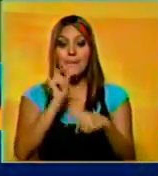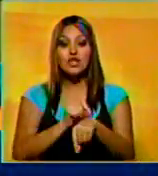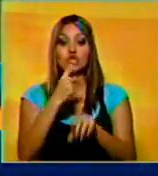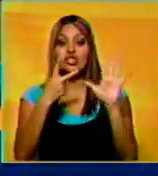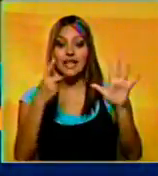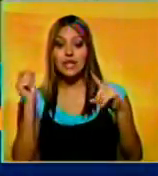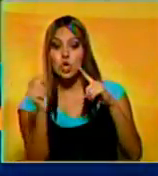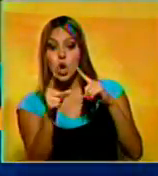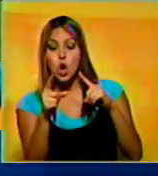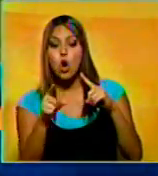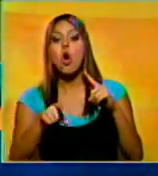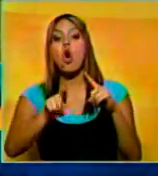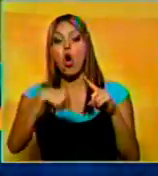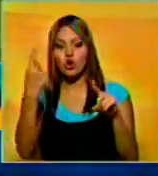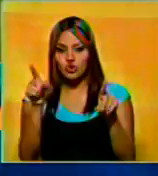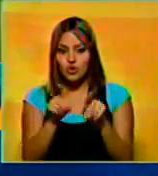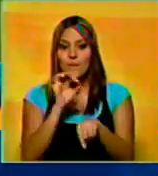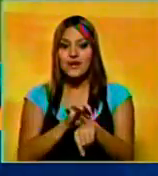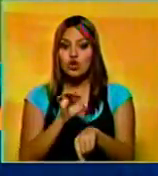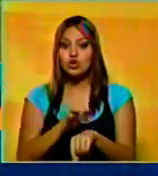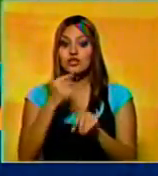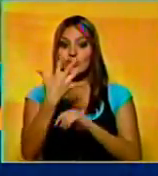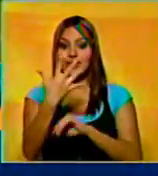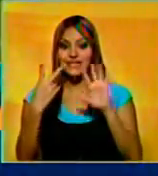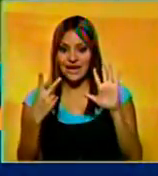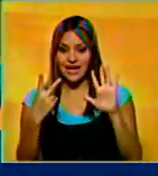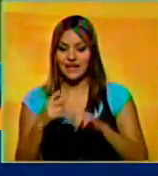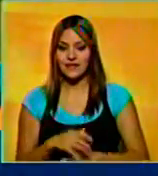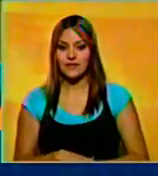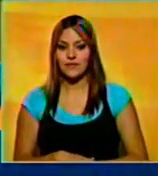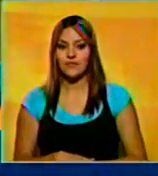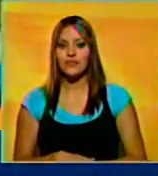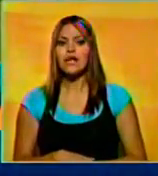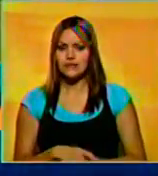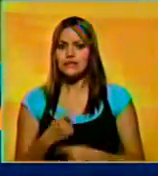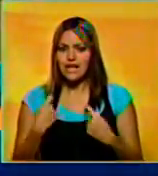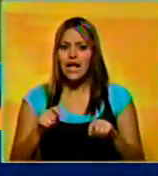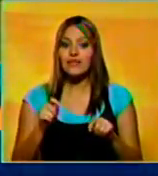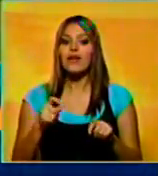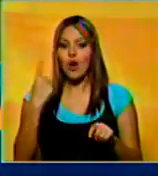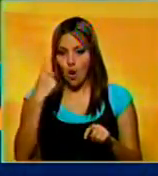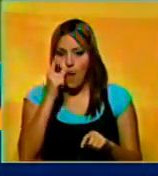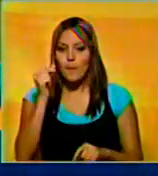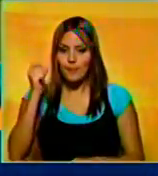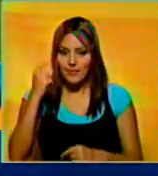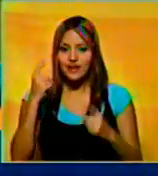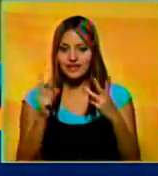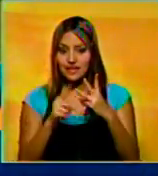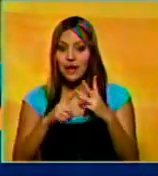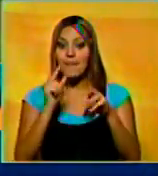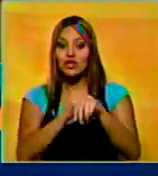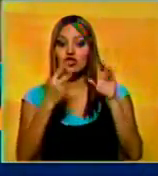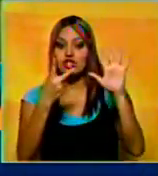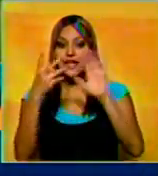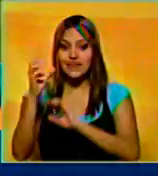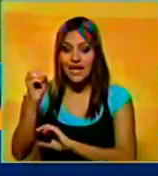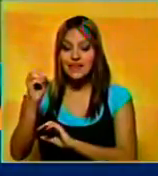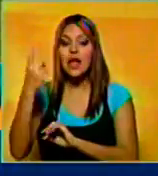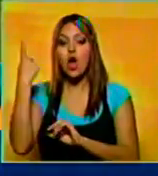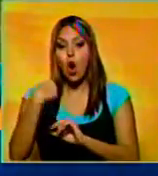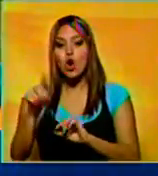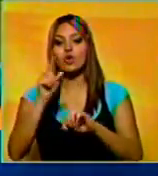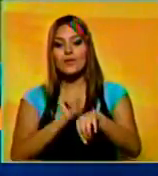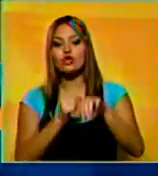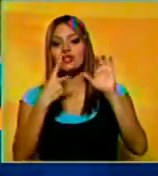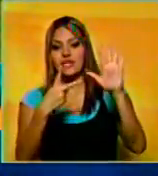y Eboe empató al 57. Los turcos tomaron ventaja con tantos de Wesley Schneider al 70 y Didier Drogba